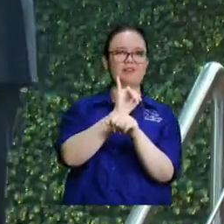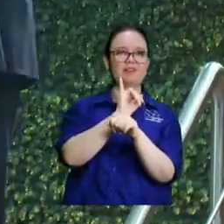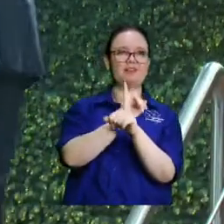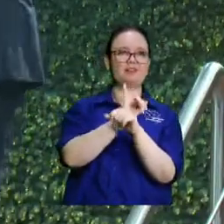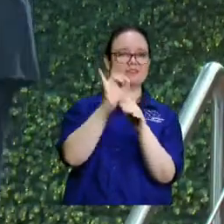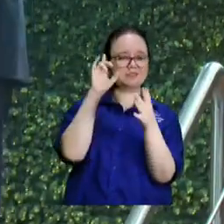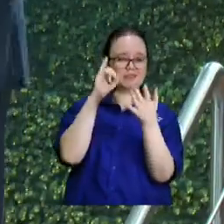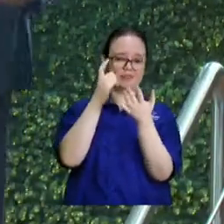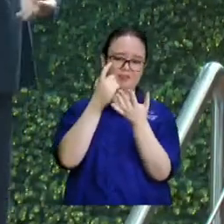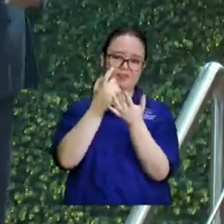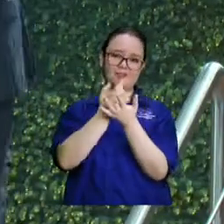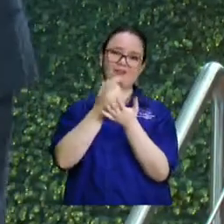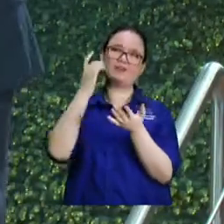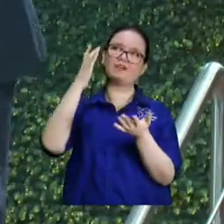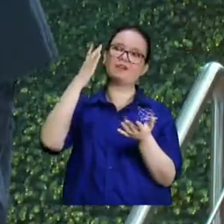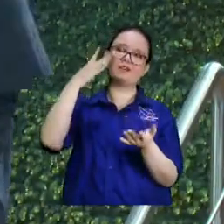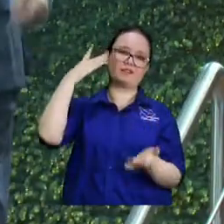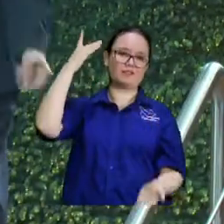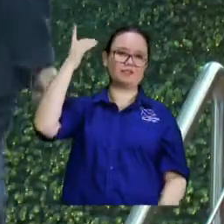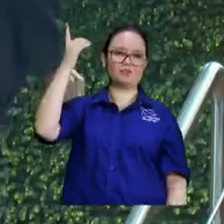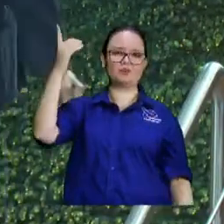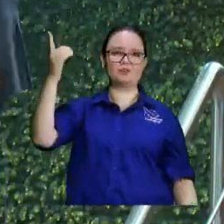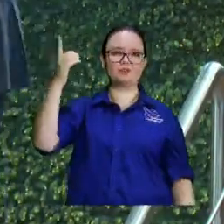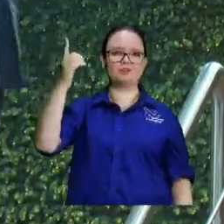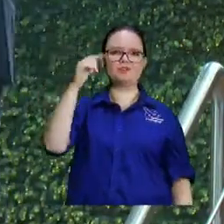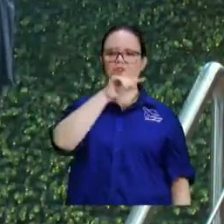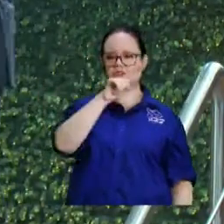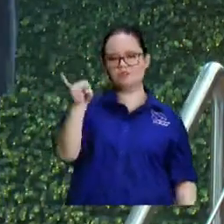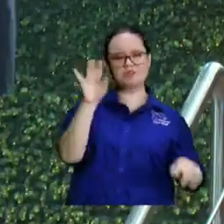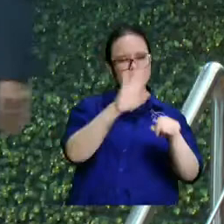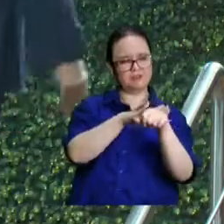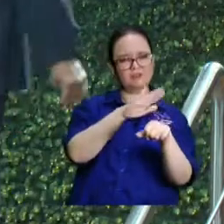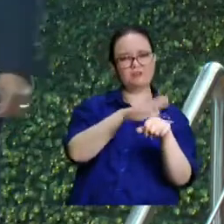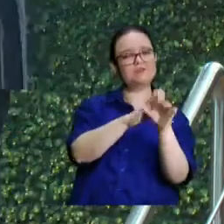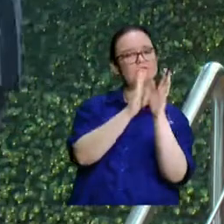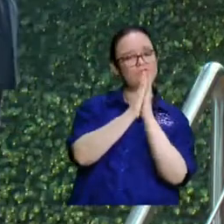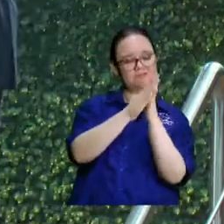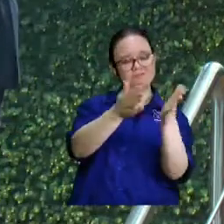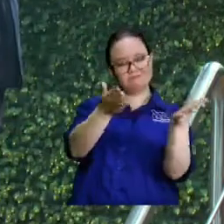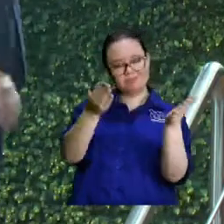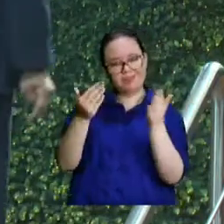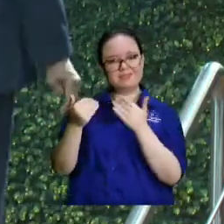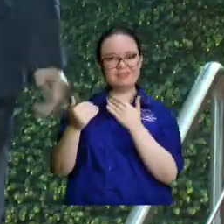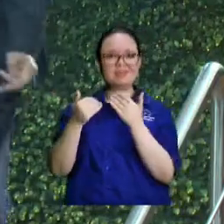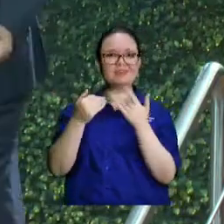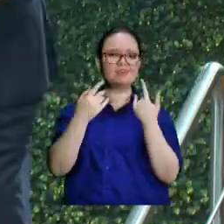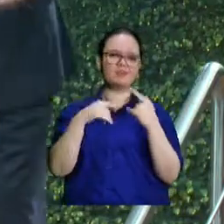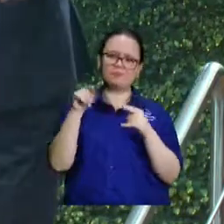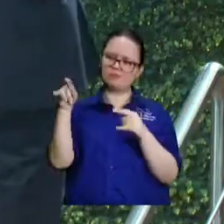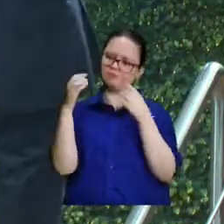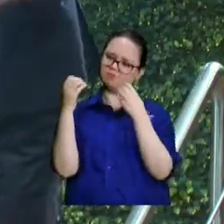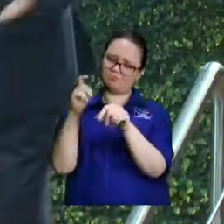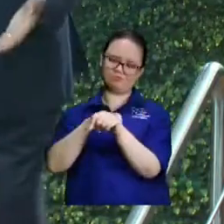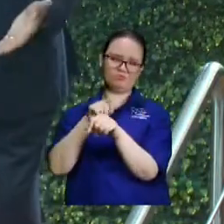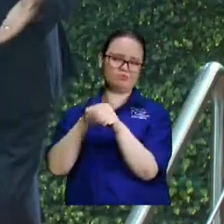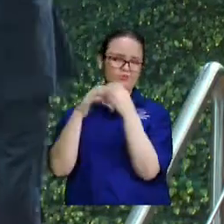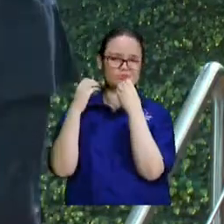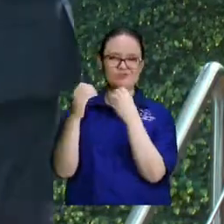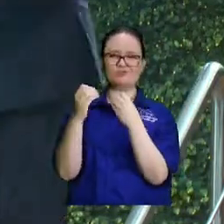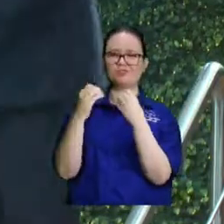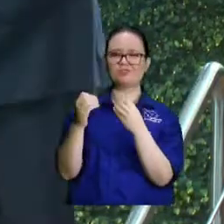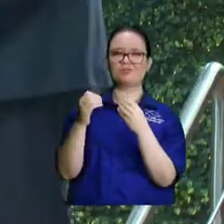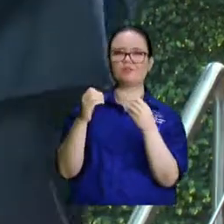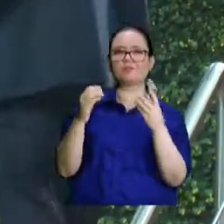claro que lanzo la red y les digo venga a los pies del Señor Jesucristo pero los que ya tienen rato como hermano